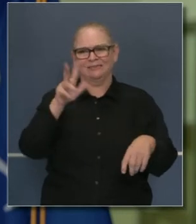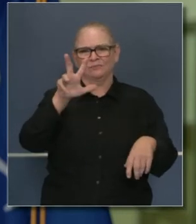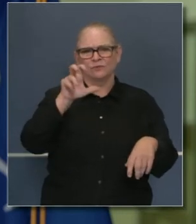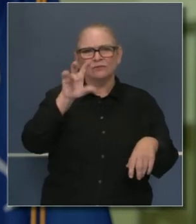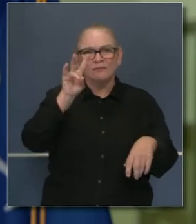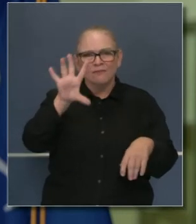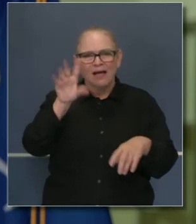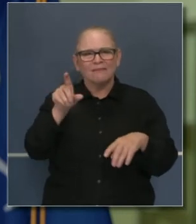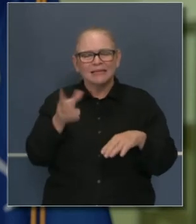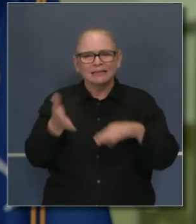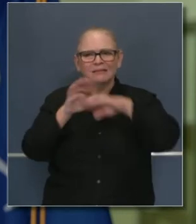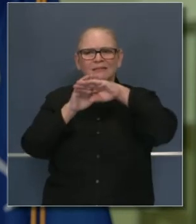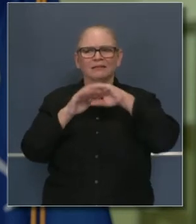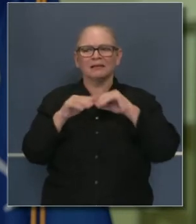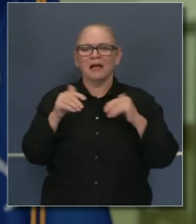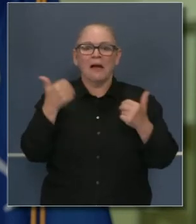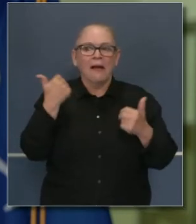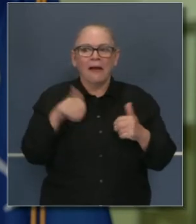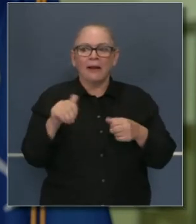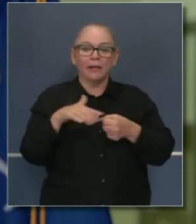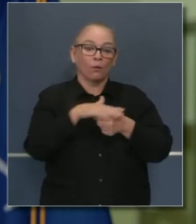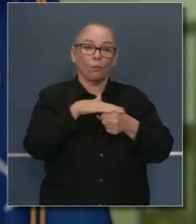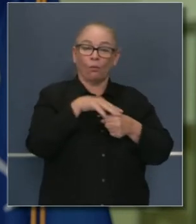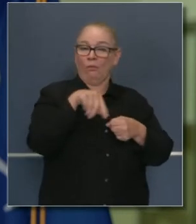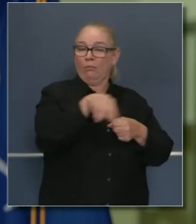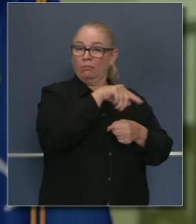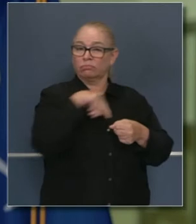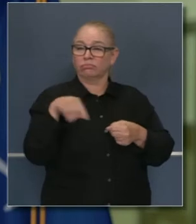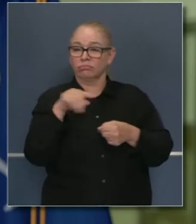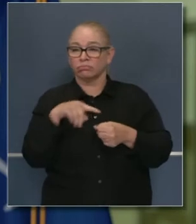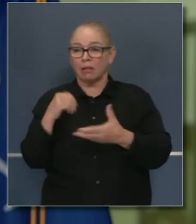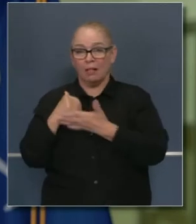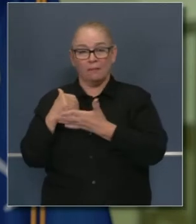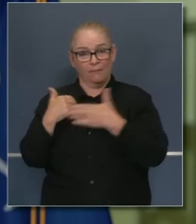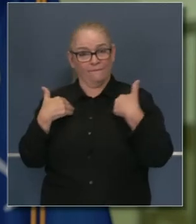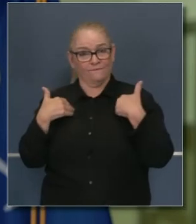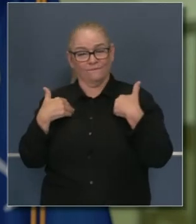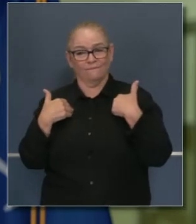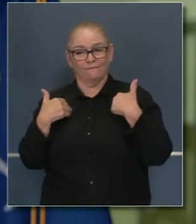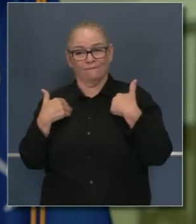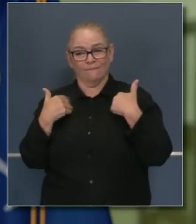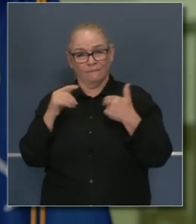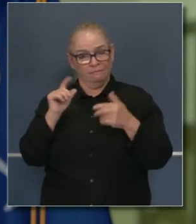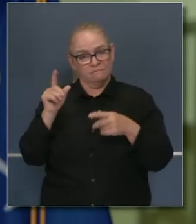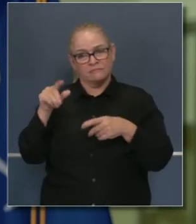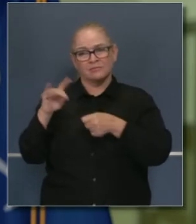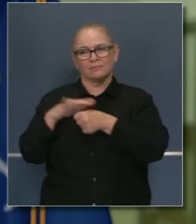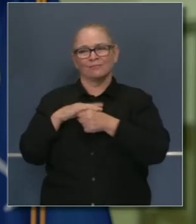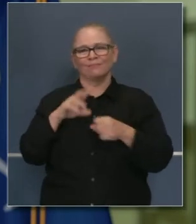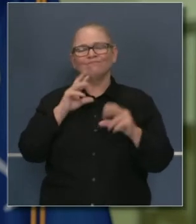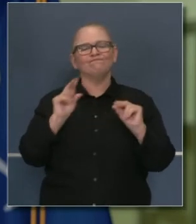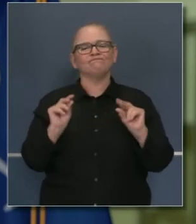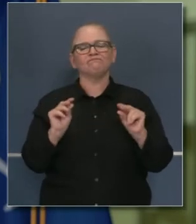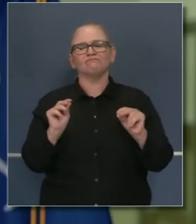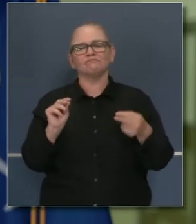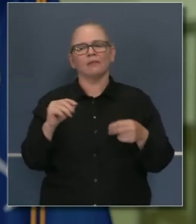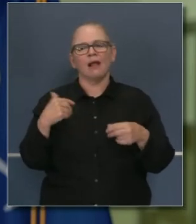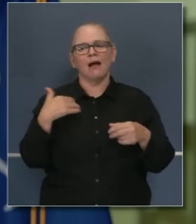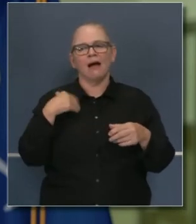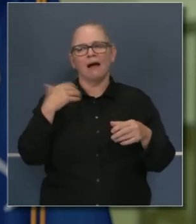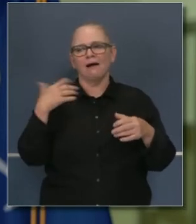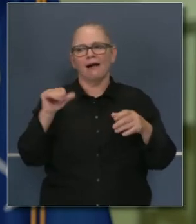¿Hay problemas de esta ayuda mutua? No, no. Es simplemente lo mucho que se ha